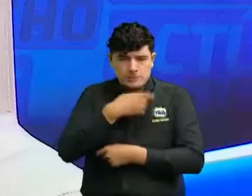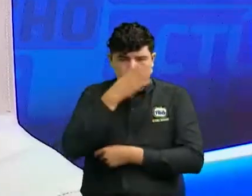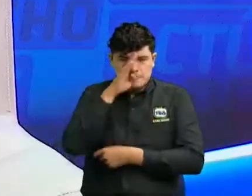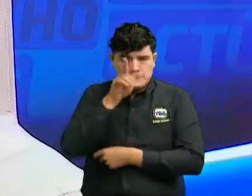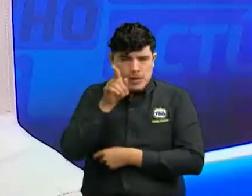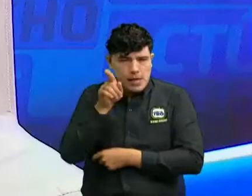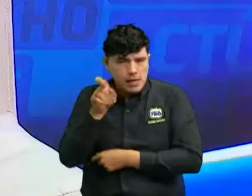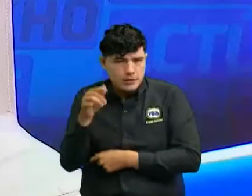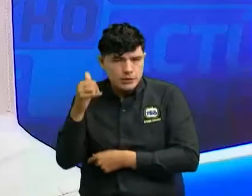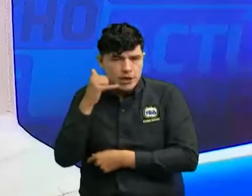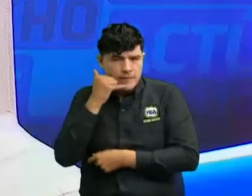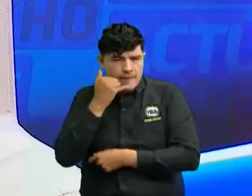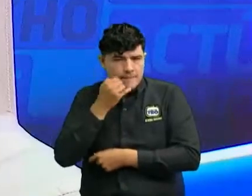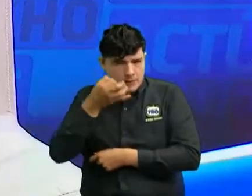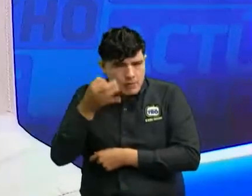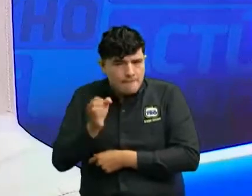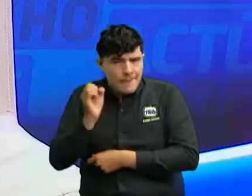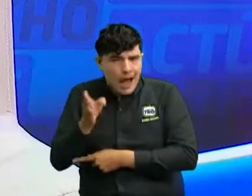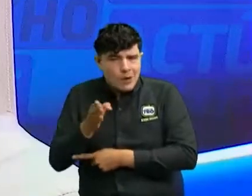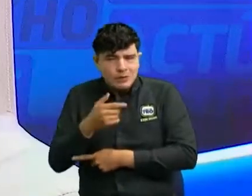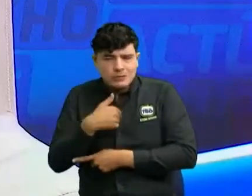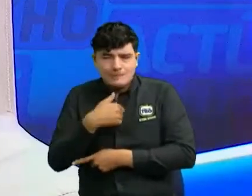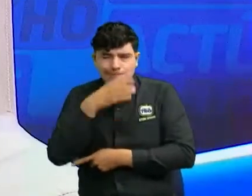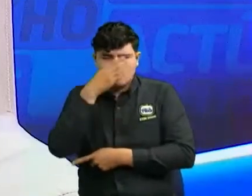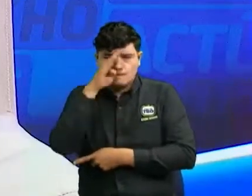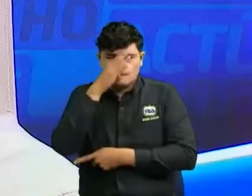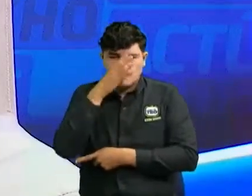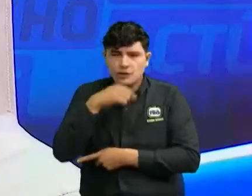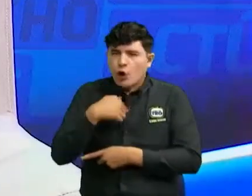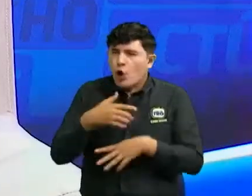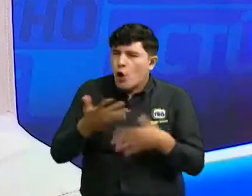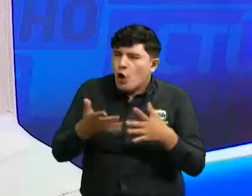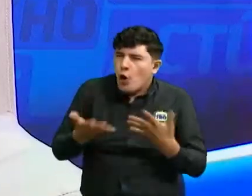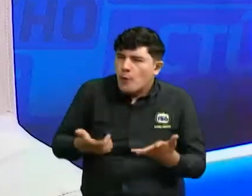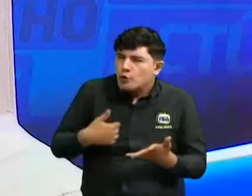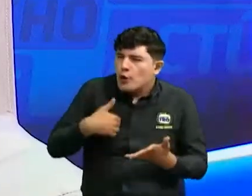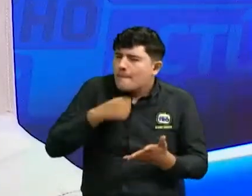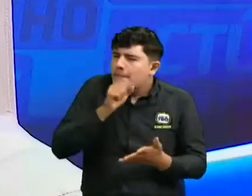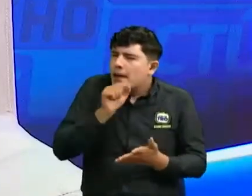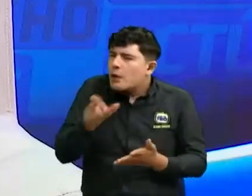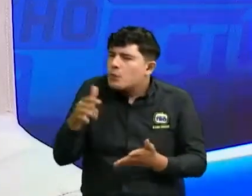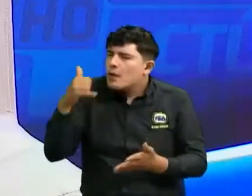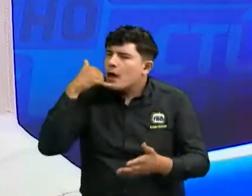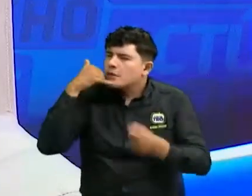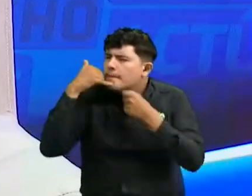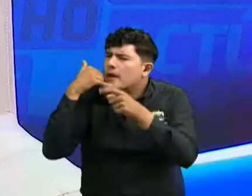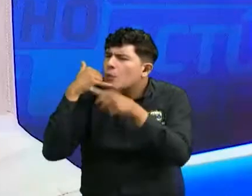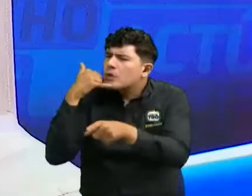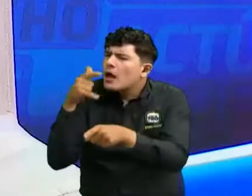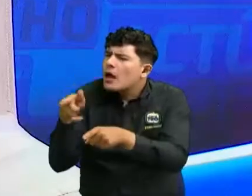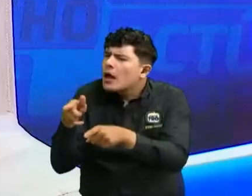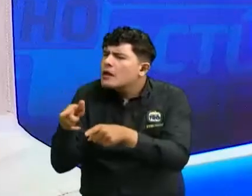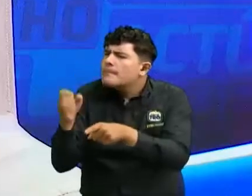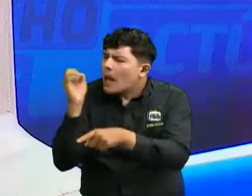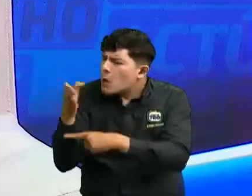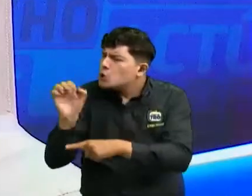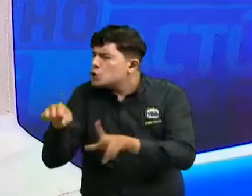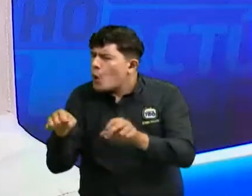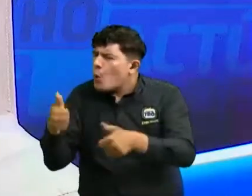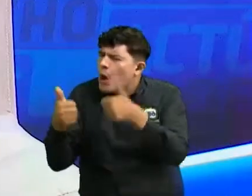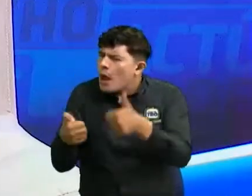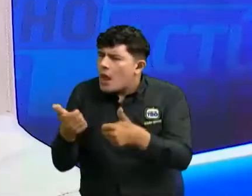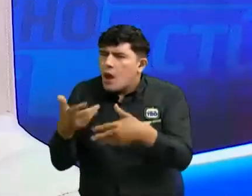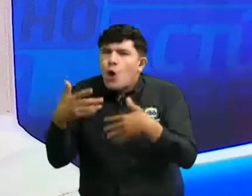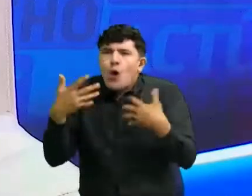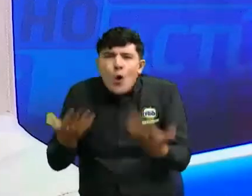crédito o cuáles son esas cosas que yo tengo que tener claro para saber